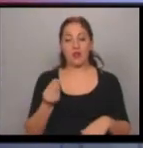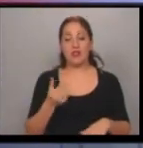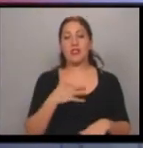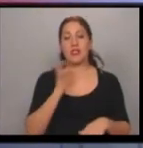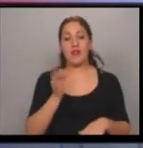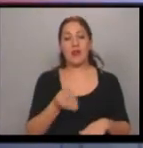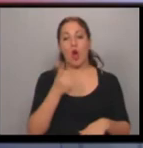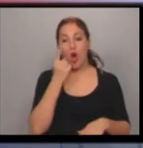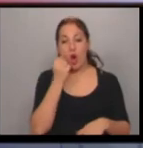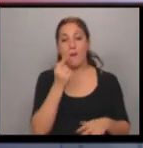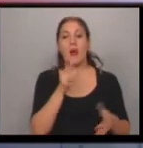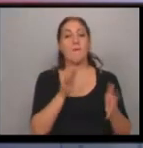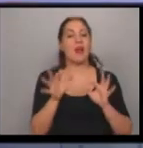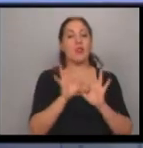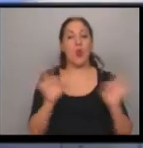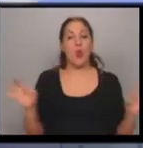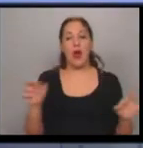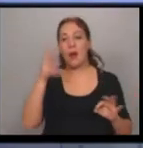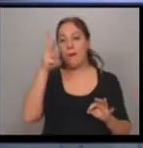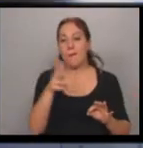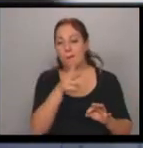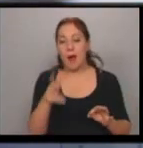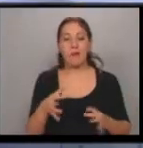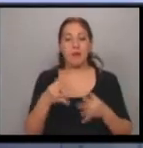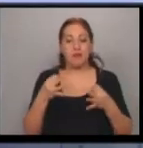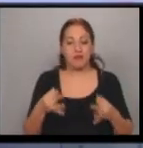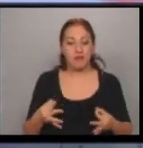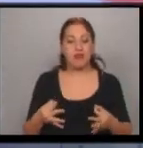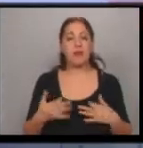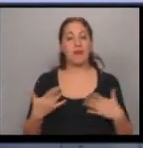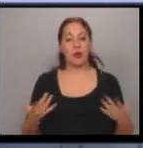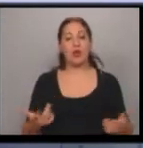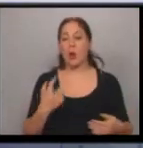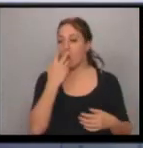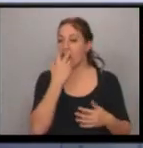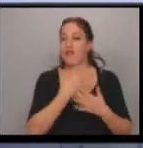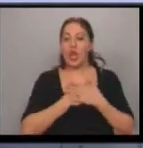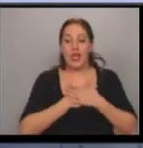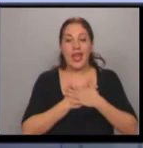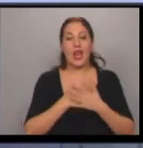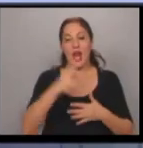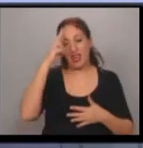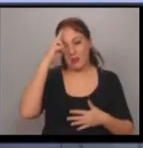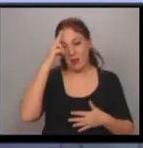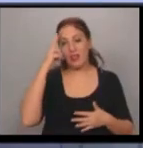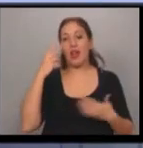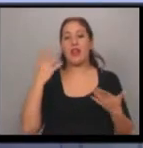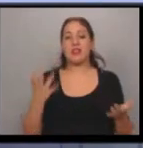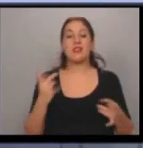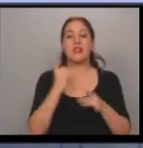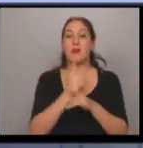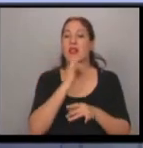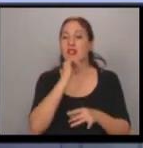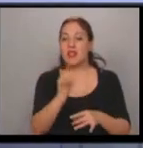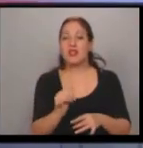que es un hombre muy parecido al Papa, muy cordial, muy directo. Por eso en Bolivia lo admiran, lo quieren y lo respetan. Y lo llaman siempre